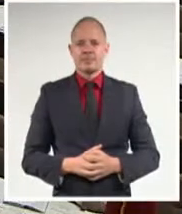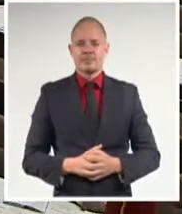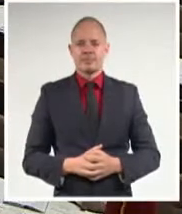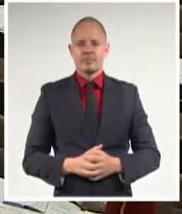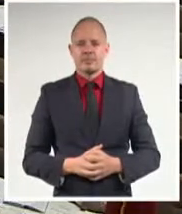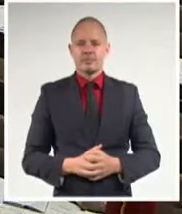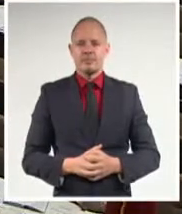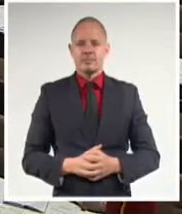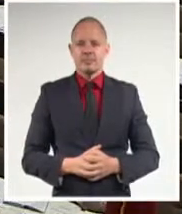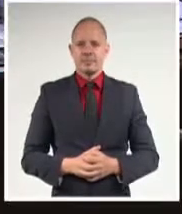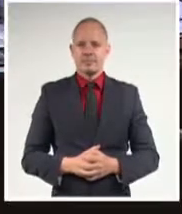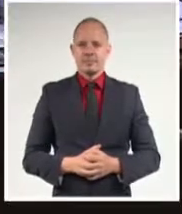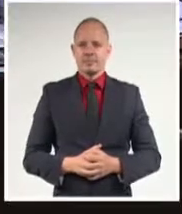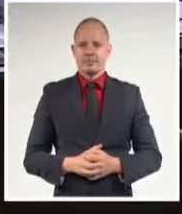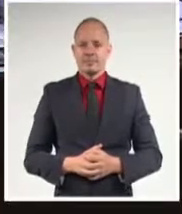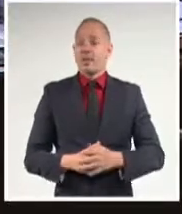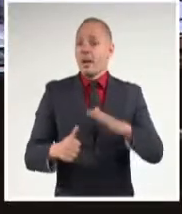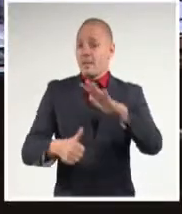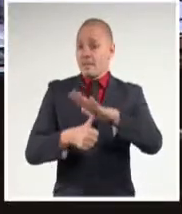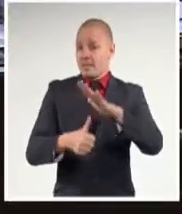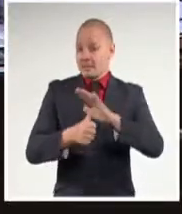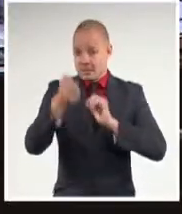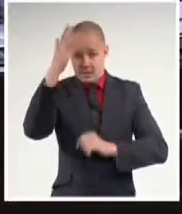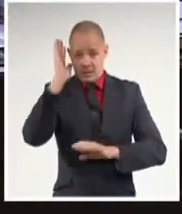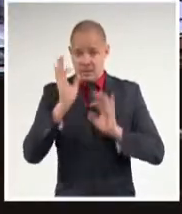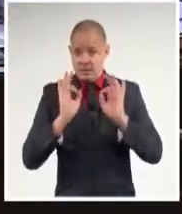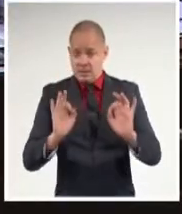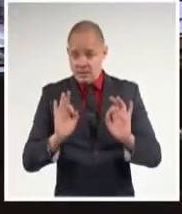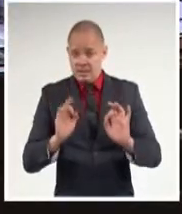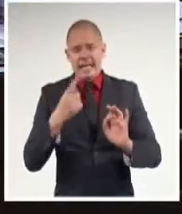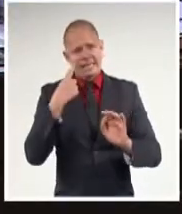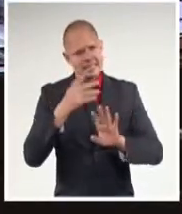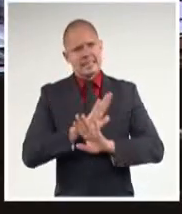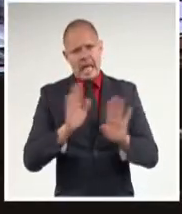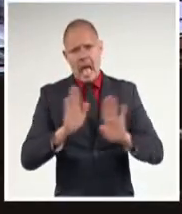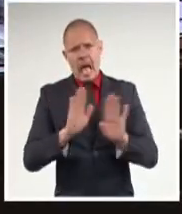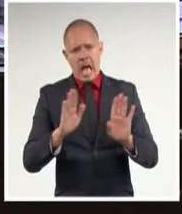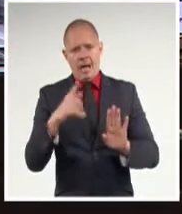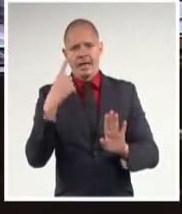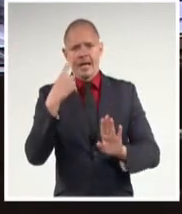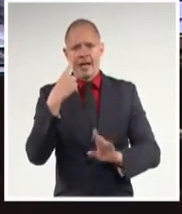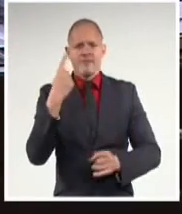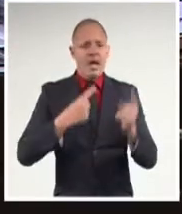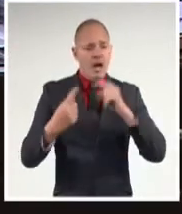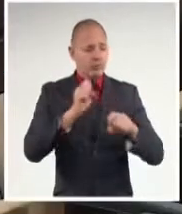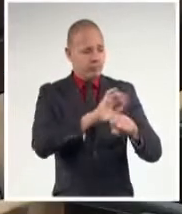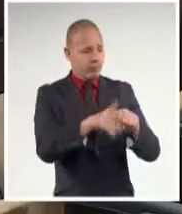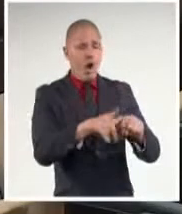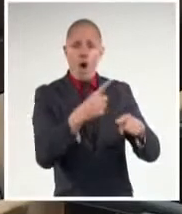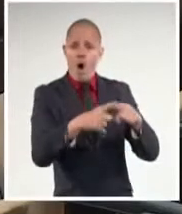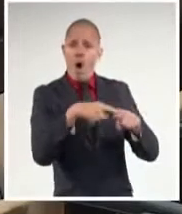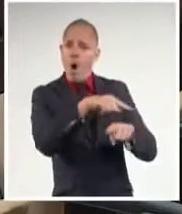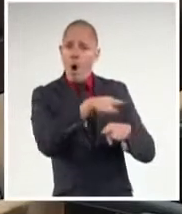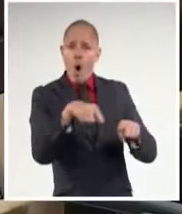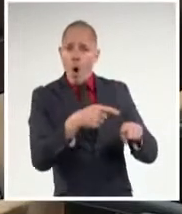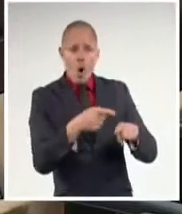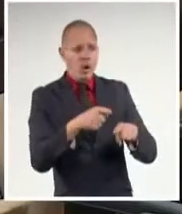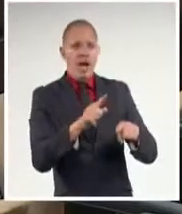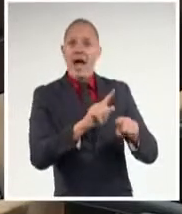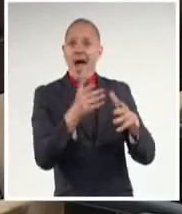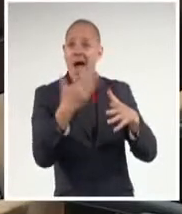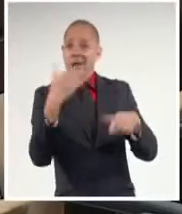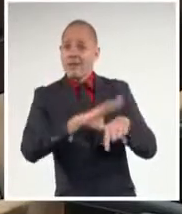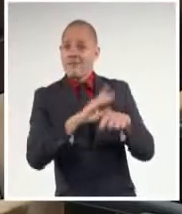El primer secretario del Comité Central aseguró que haber dominado y contrarrestado los efectos de la pandemia, gracias al talento de la ciencia